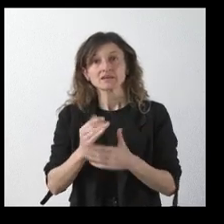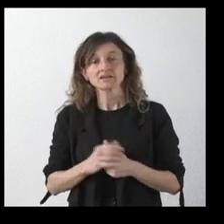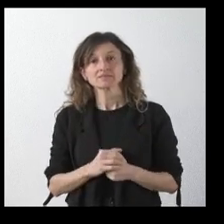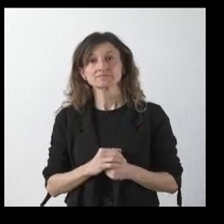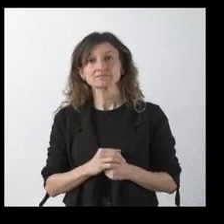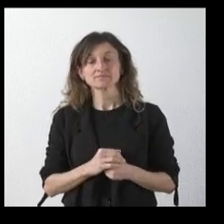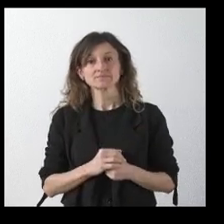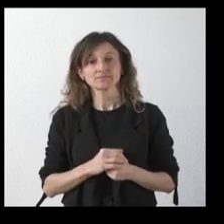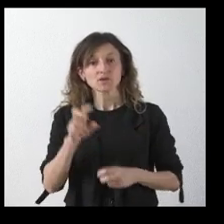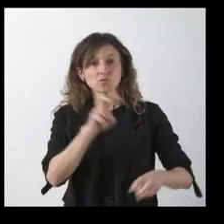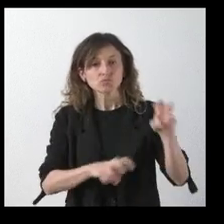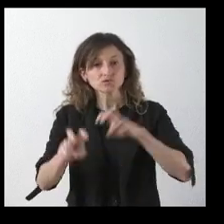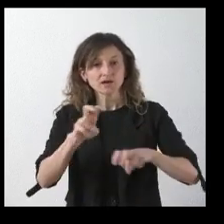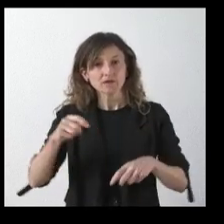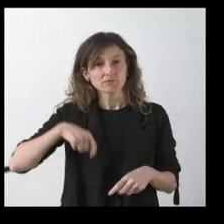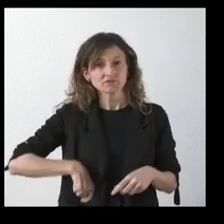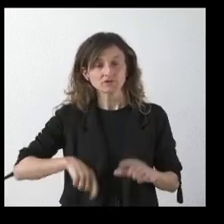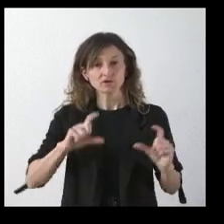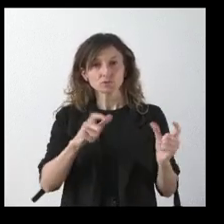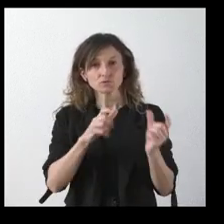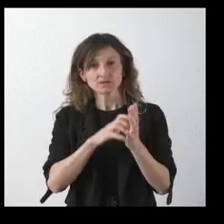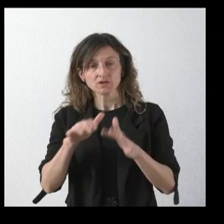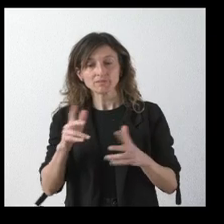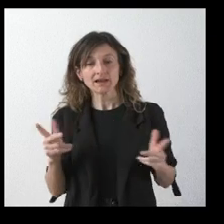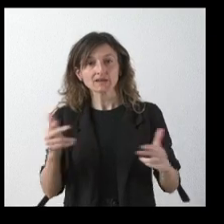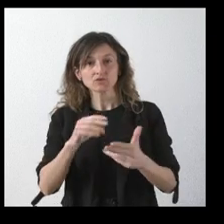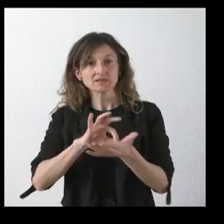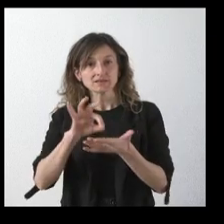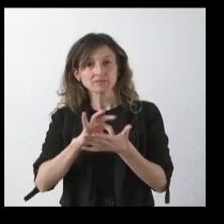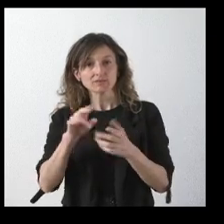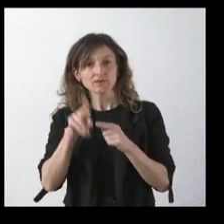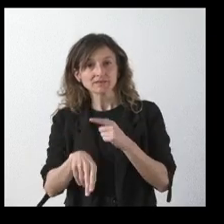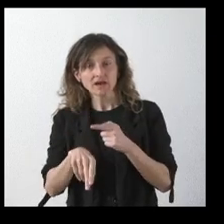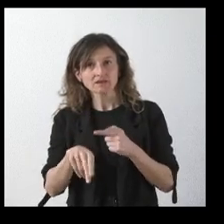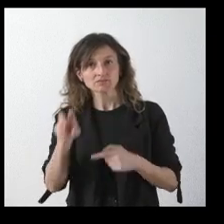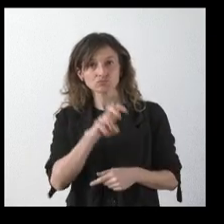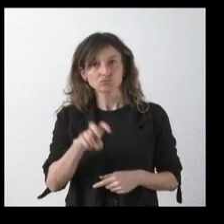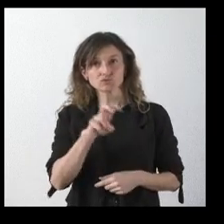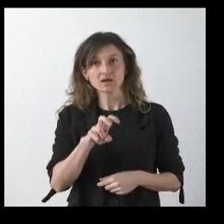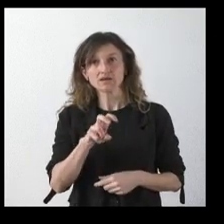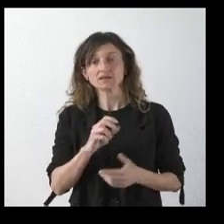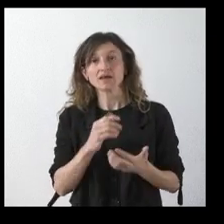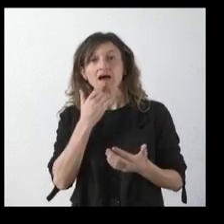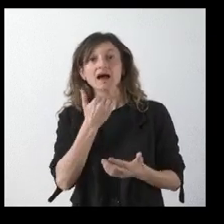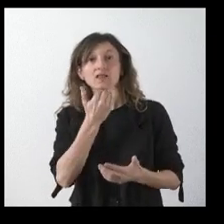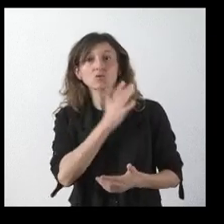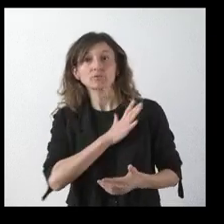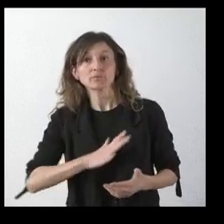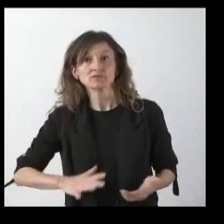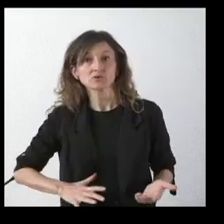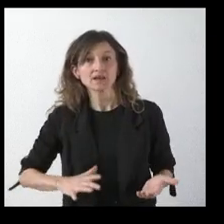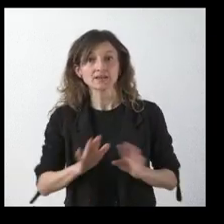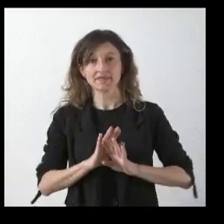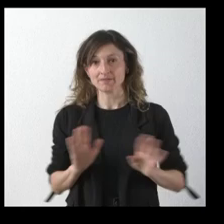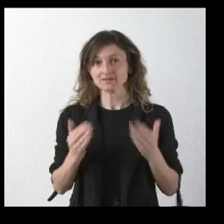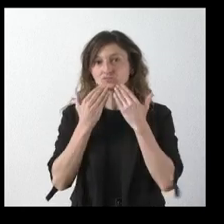Junta a buscar más profesionales para evitar recortar servicios en zonas rurales? ¿Se trata de algo provisional? Eso es todo.